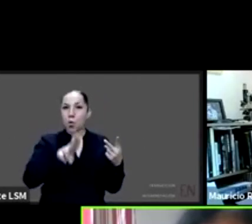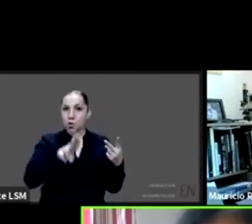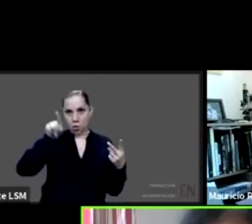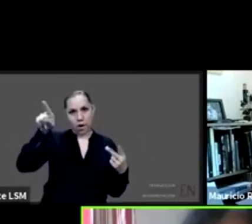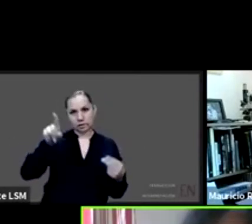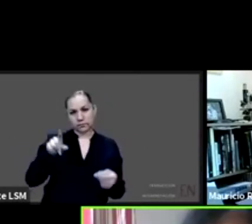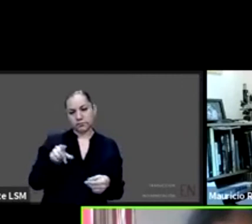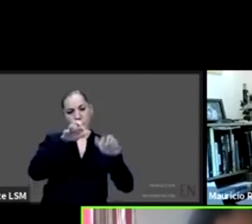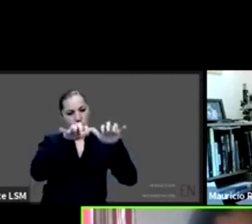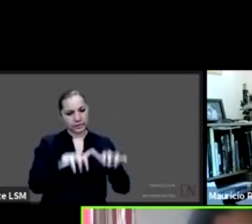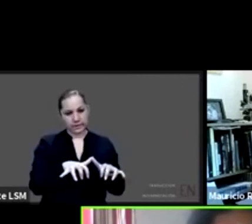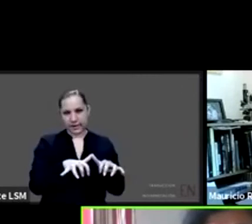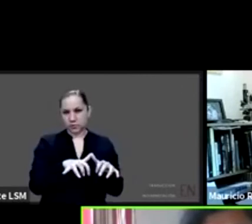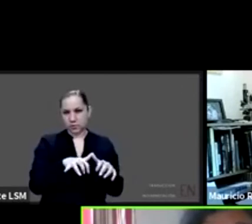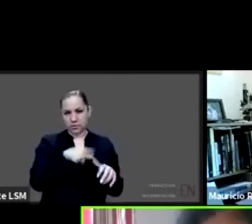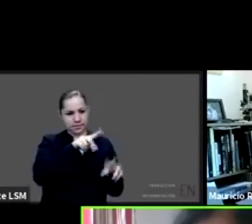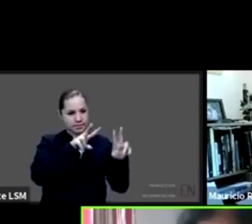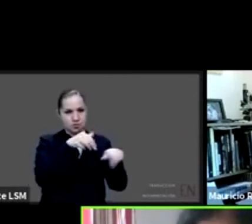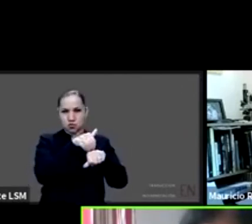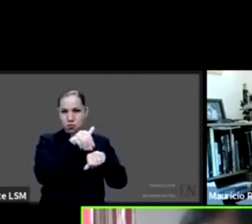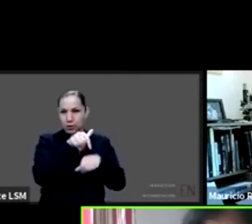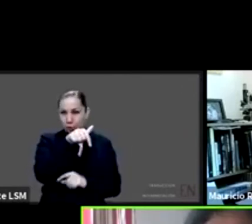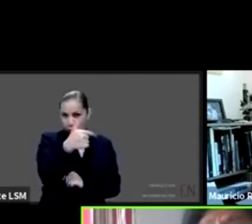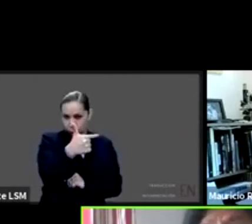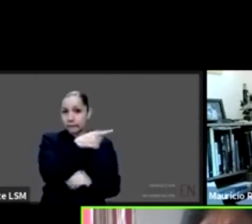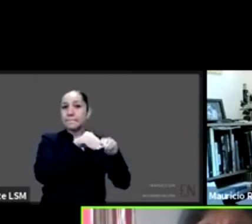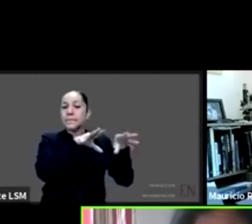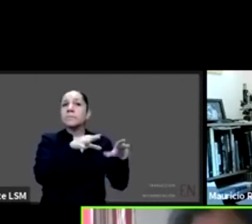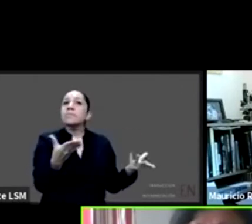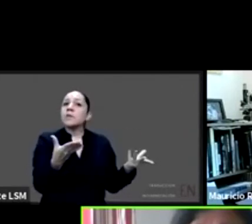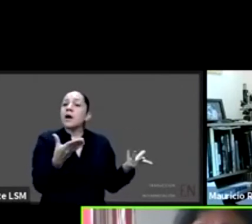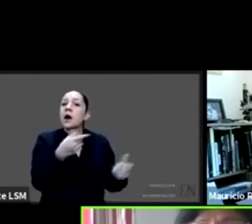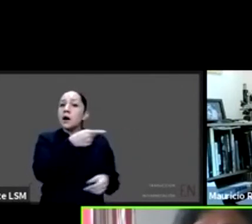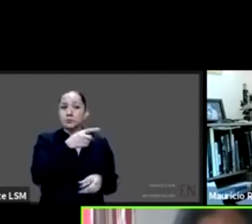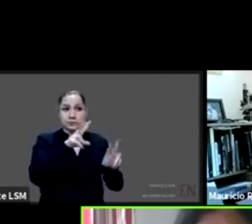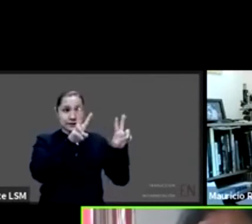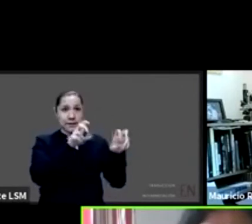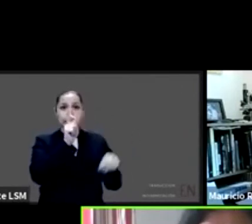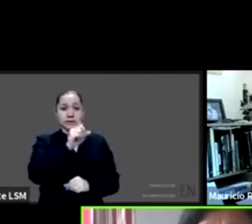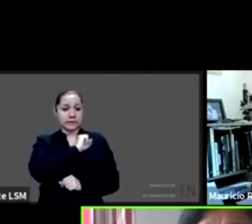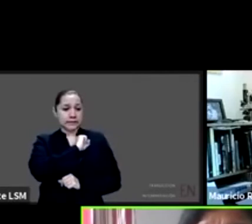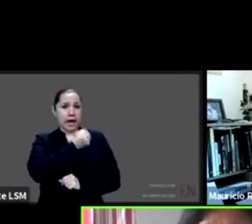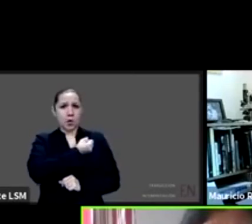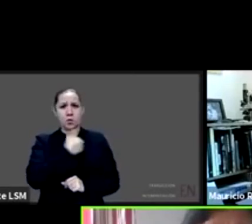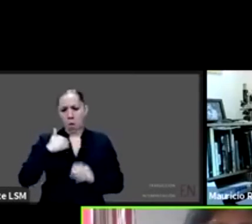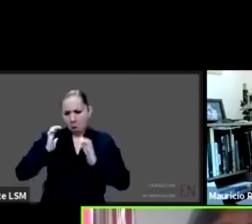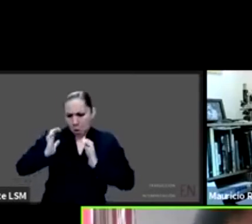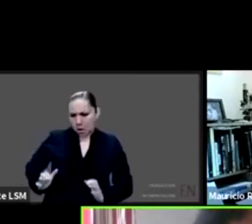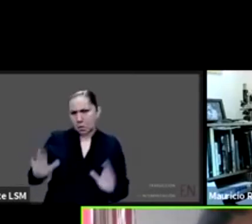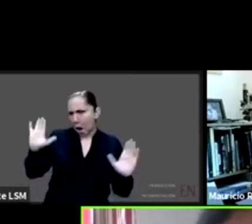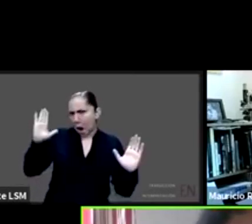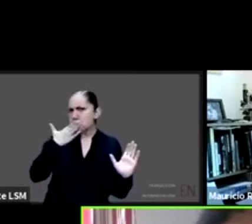general número 12 en términos de que la salud no nada más es que estén bien físicamente, sino que tiene una integralidad donde el factor